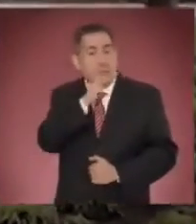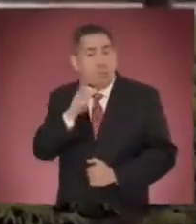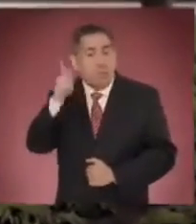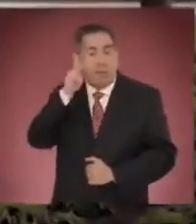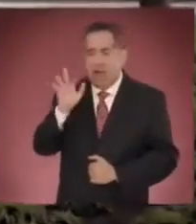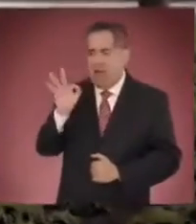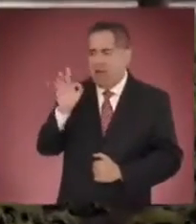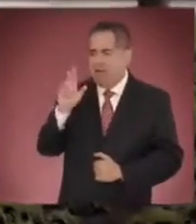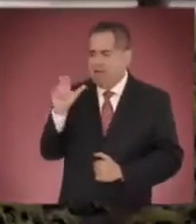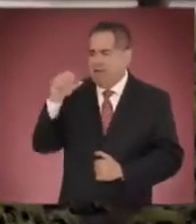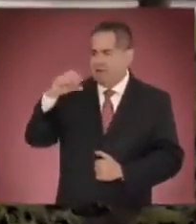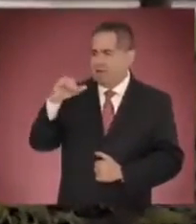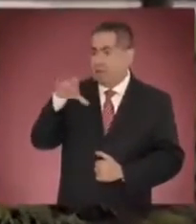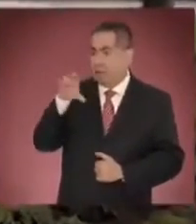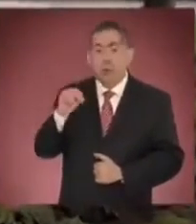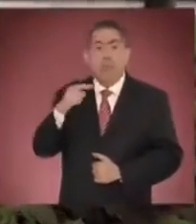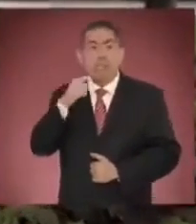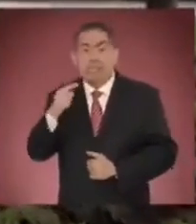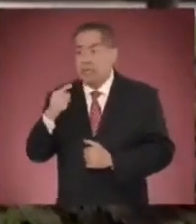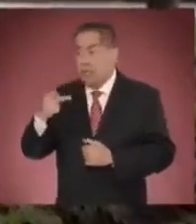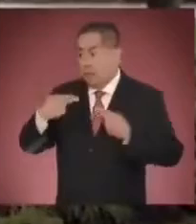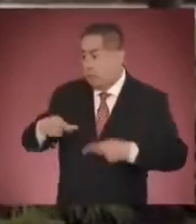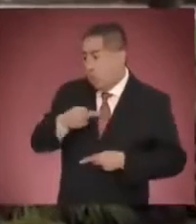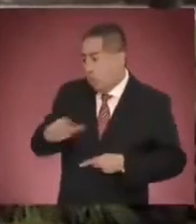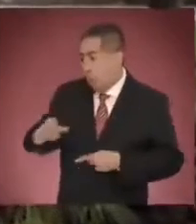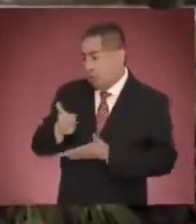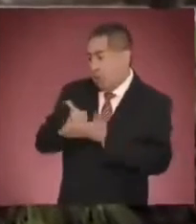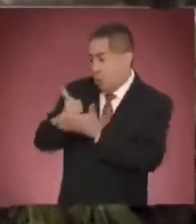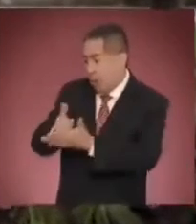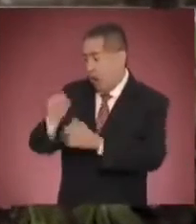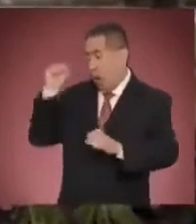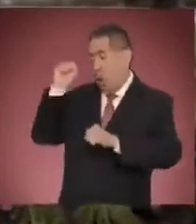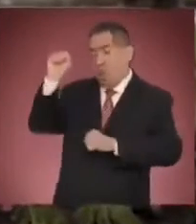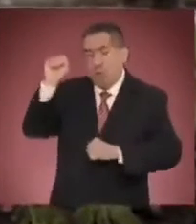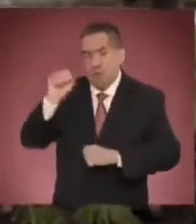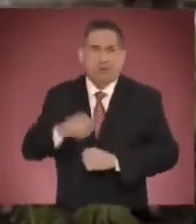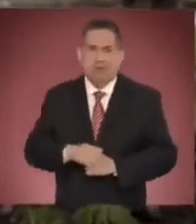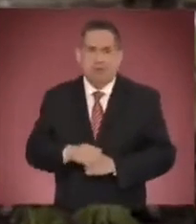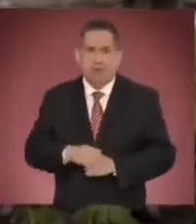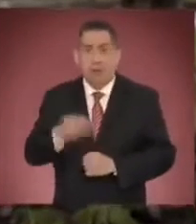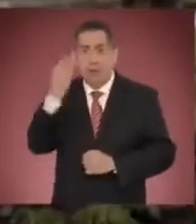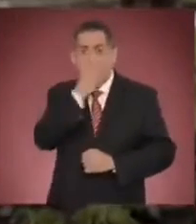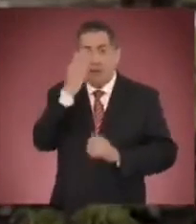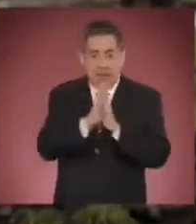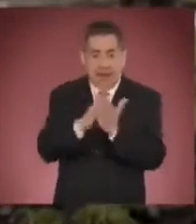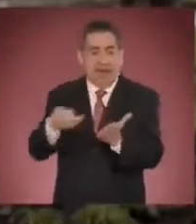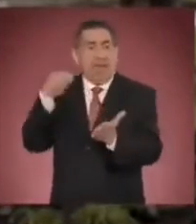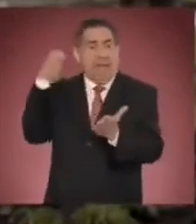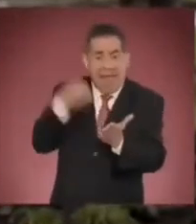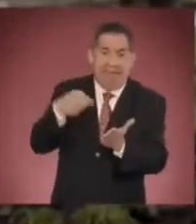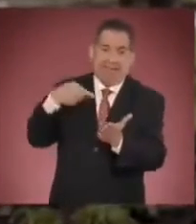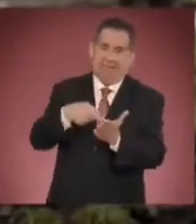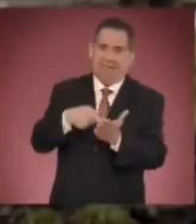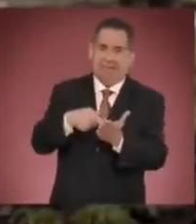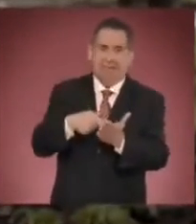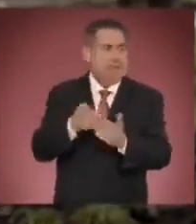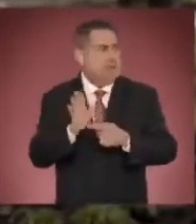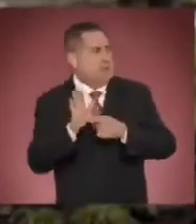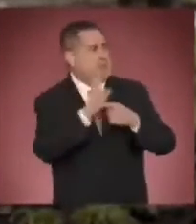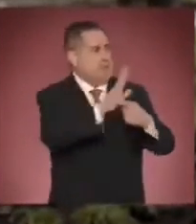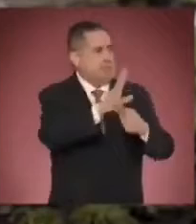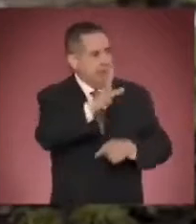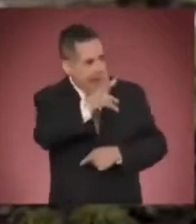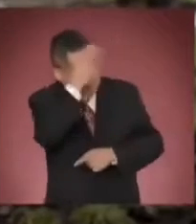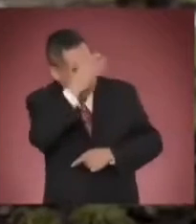que, el Papa Francisco ha dicho que ayudar a los pobres no es comunismo. Oye, ¿qué es eso? La